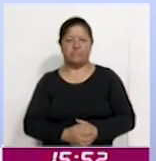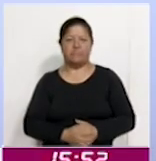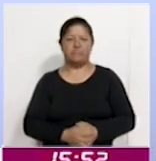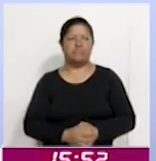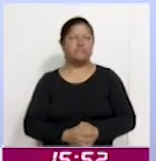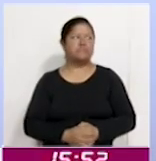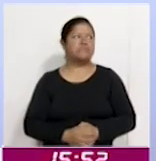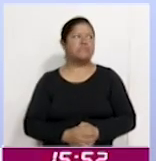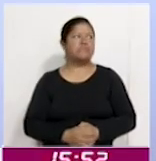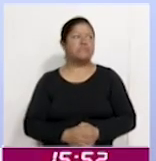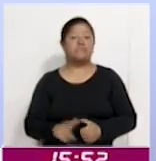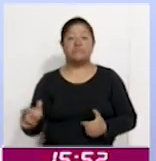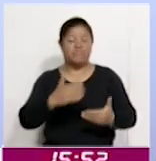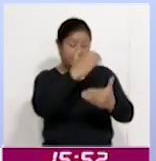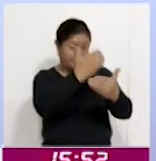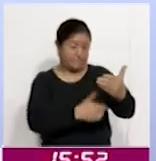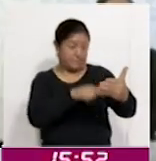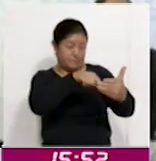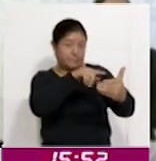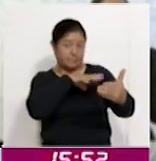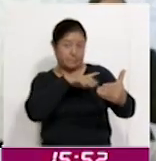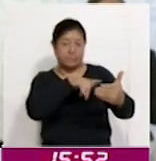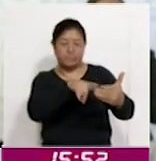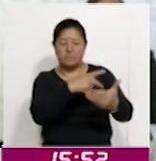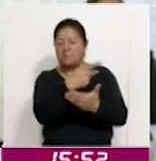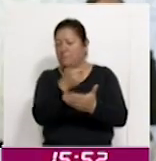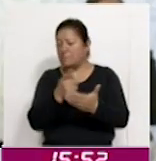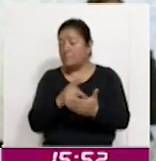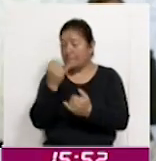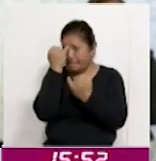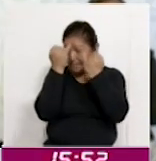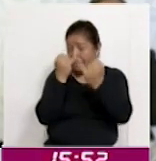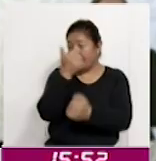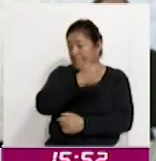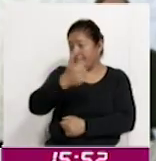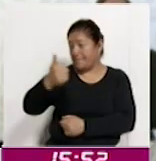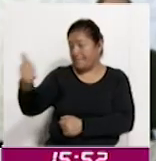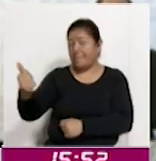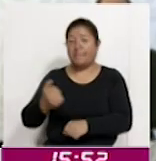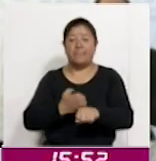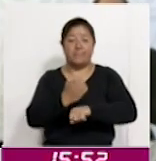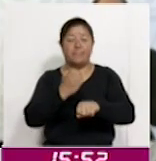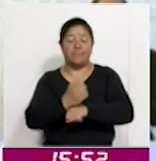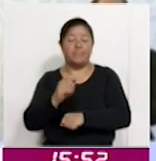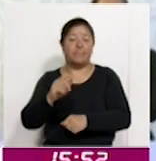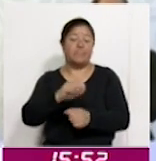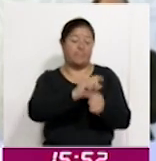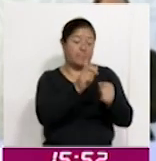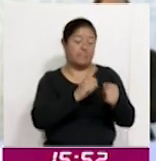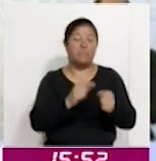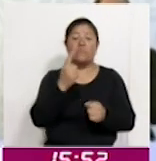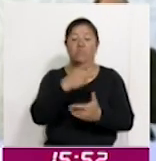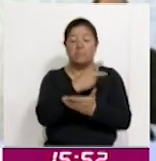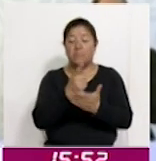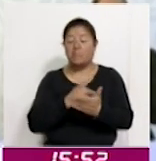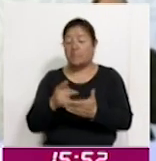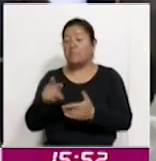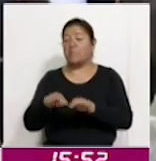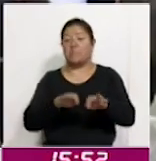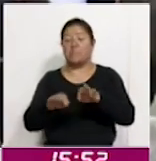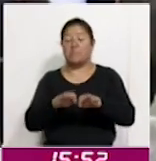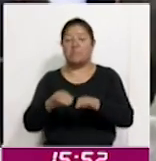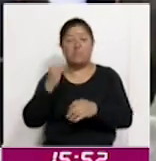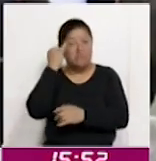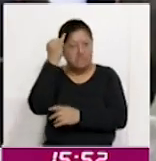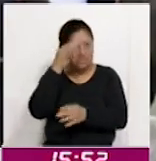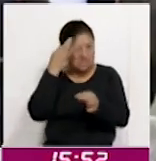El convenio también incluirá un plan maestro por cada entidad de la República y un plan de obras estratégicas para combinar